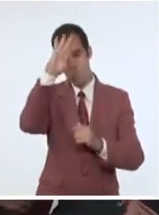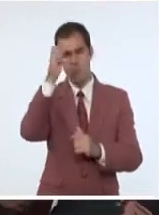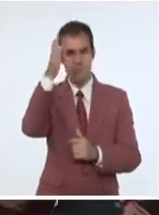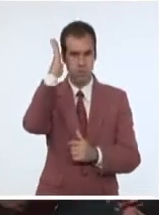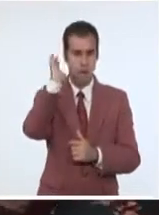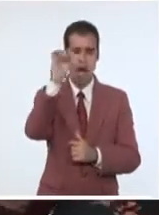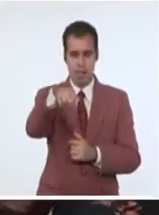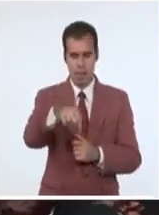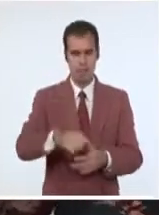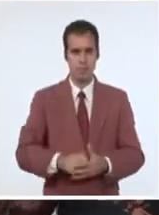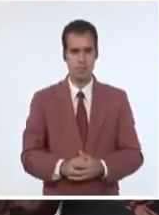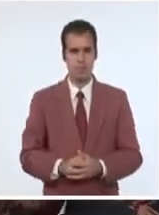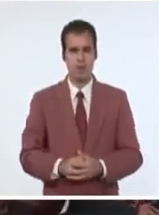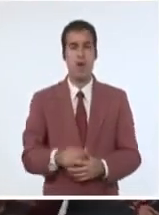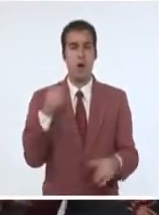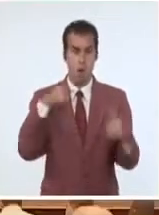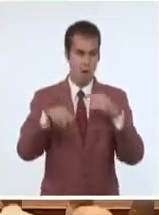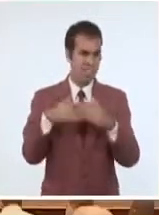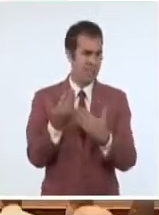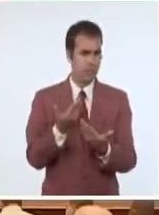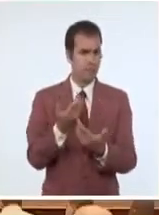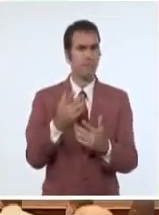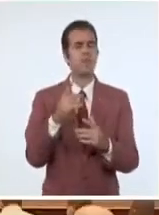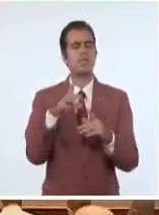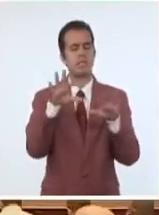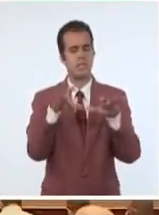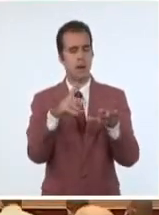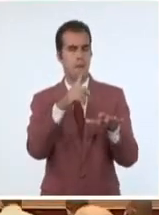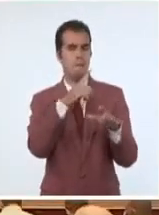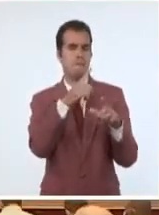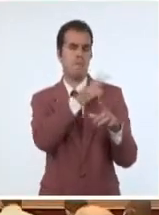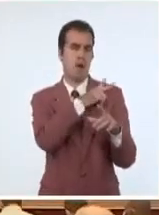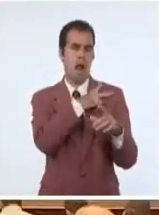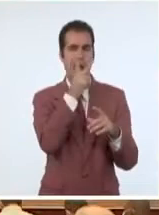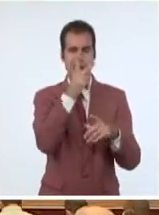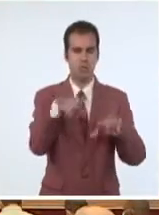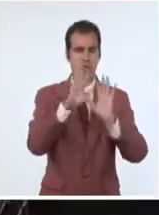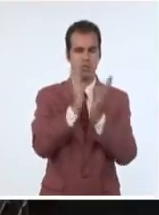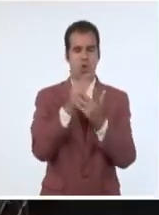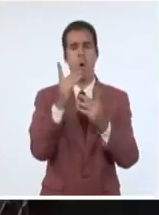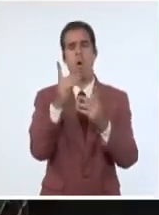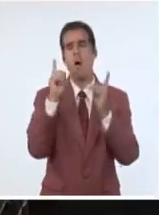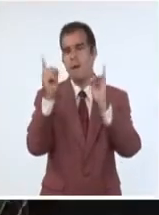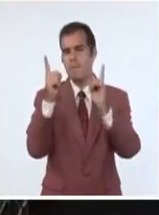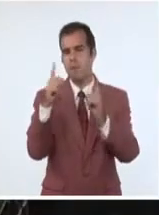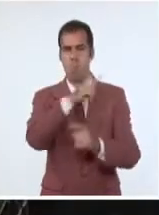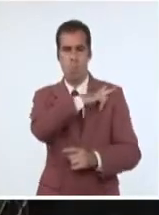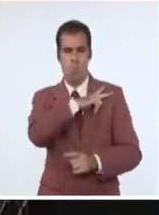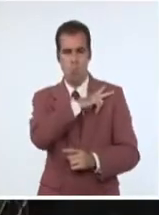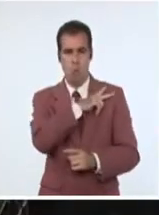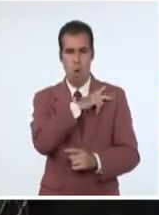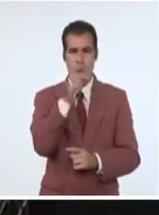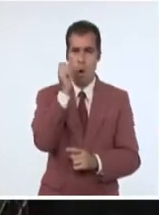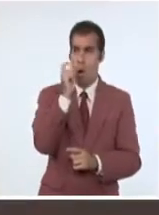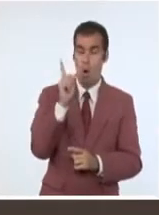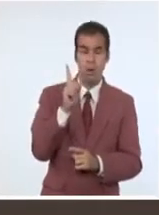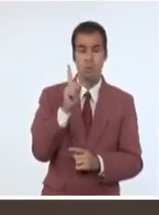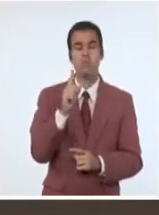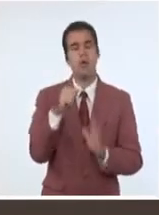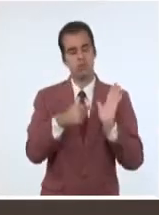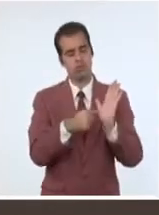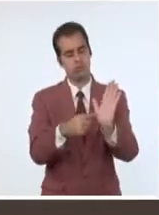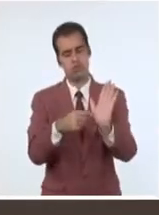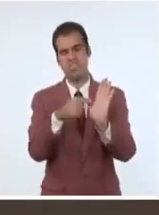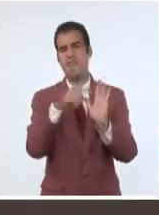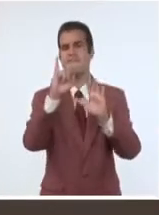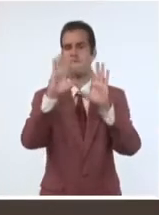secretario de Organización y Política de Cuadros del Comité Central del Partido, Roberto Morales Ojeda, presentó el